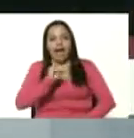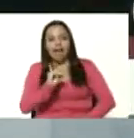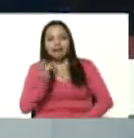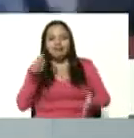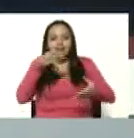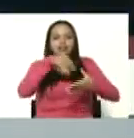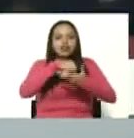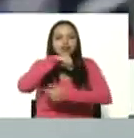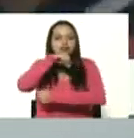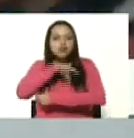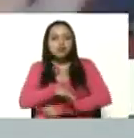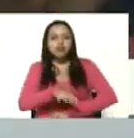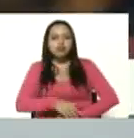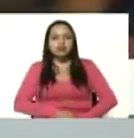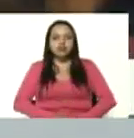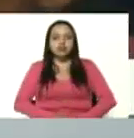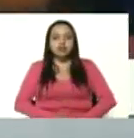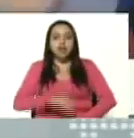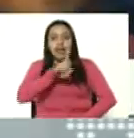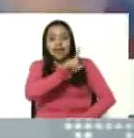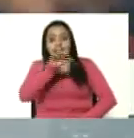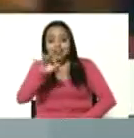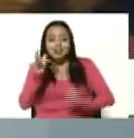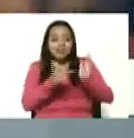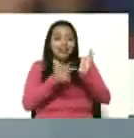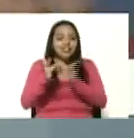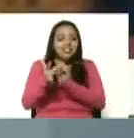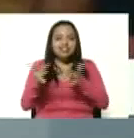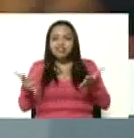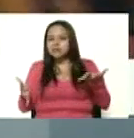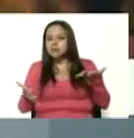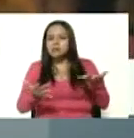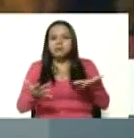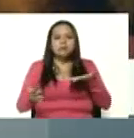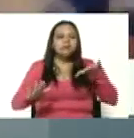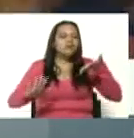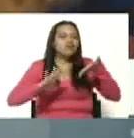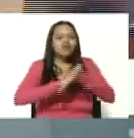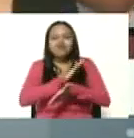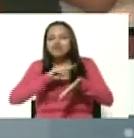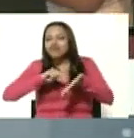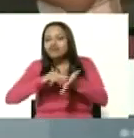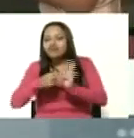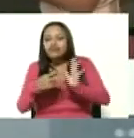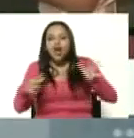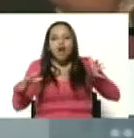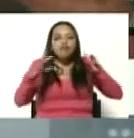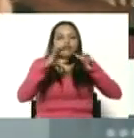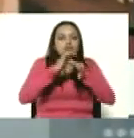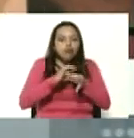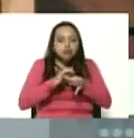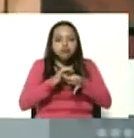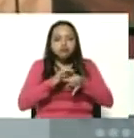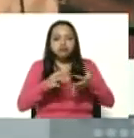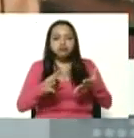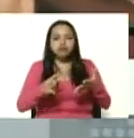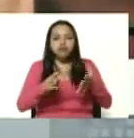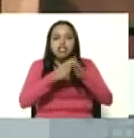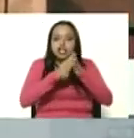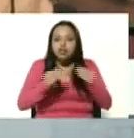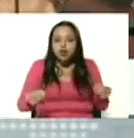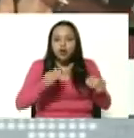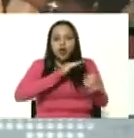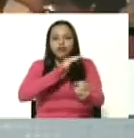y el 13 de abril significó la unión de todas las